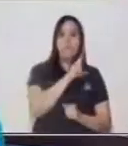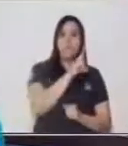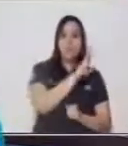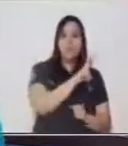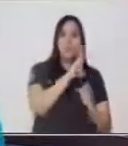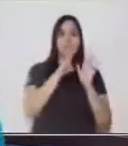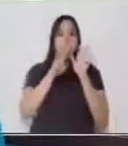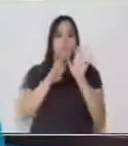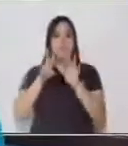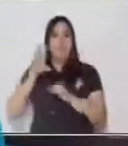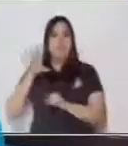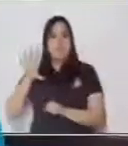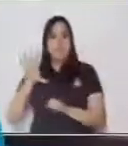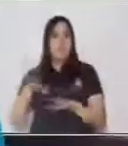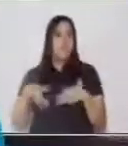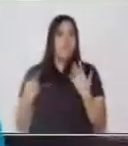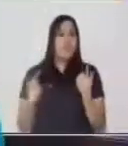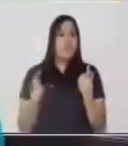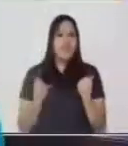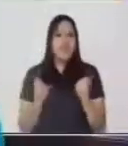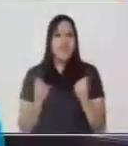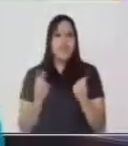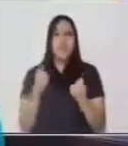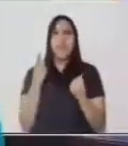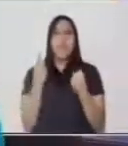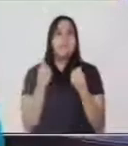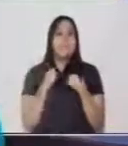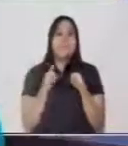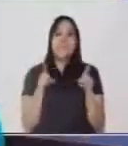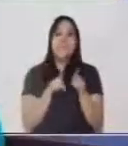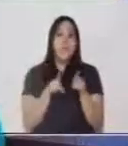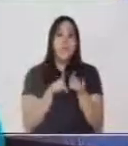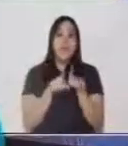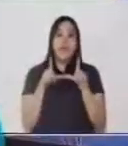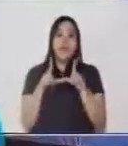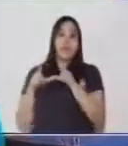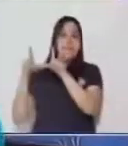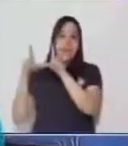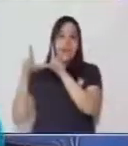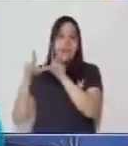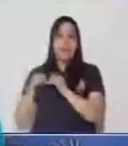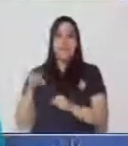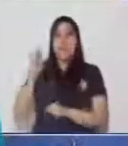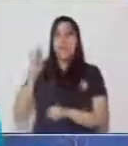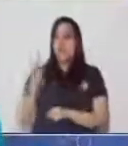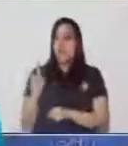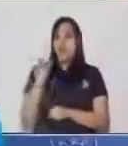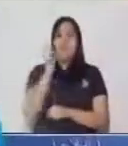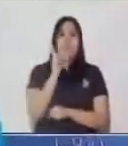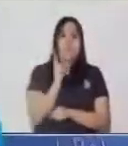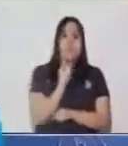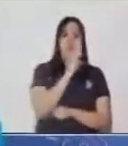que tenemos acá, unidades, decenas, centenas. Y ahí vas a colocar estos números,